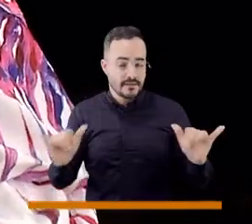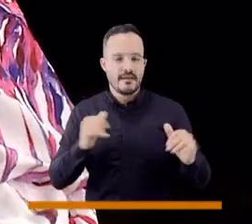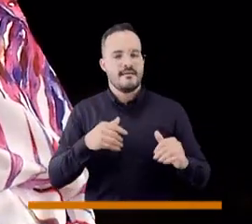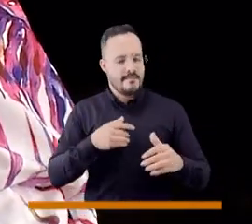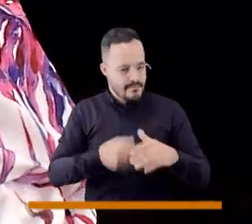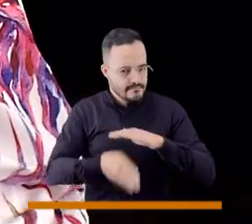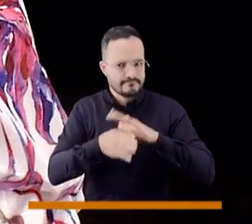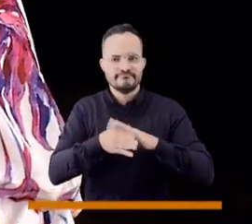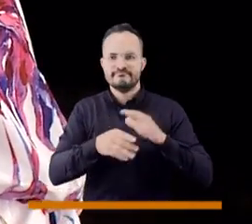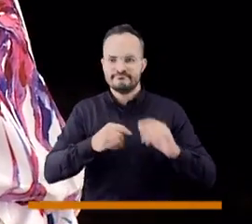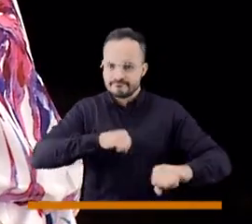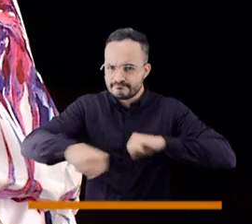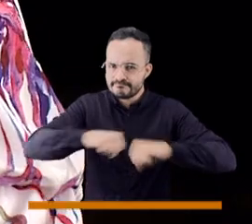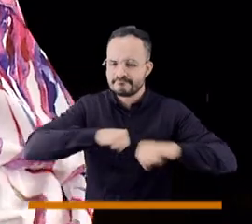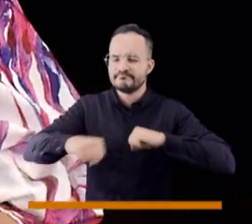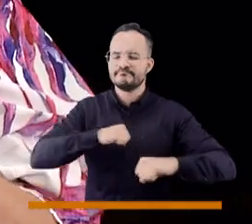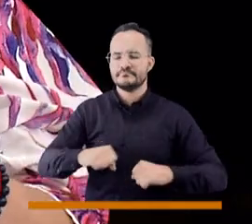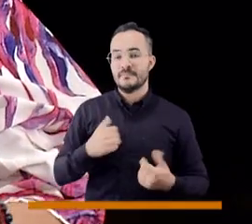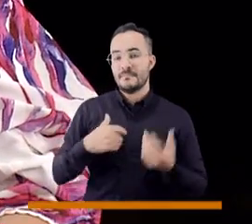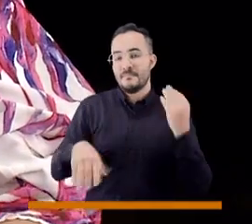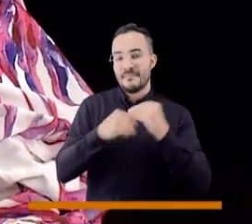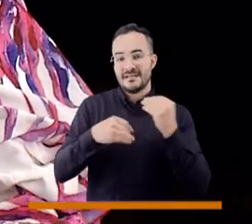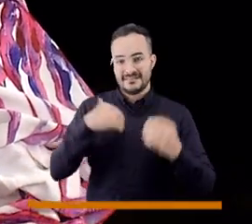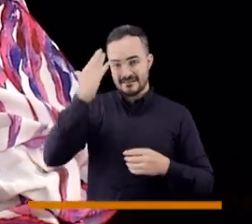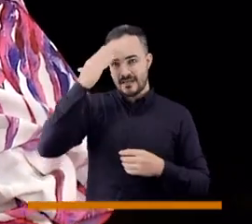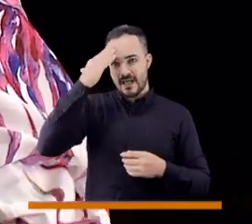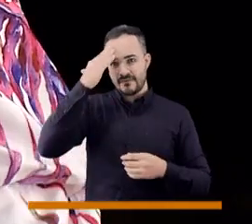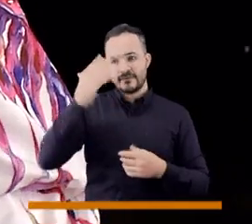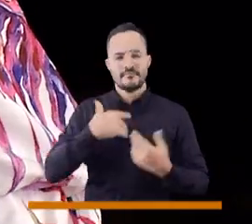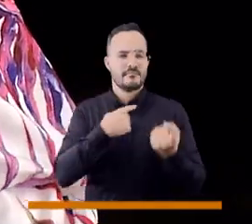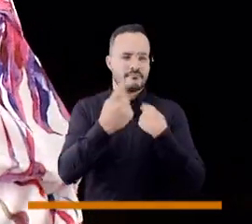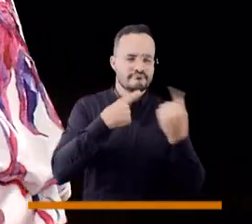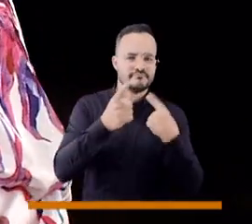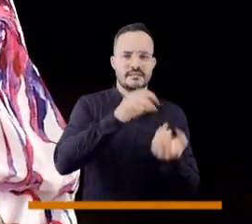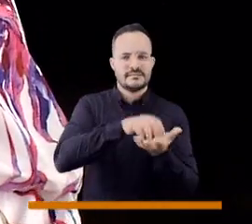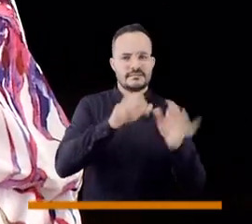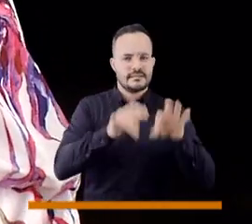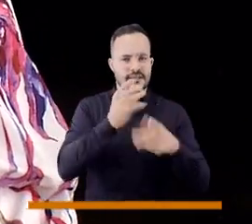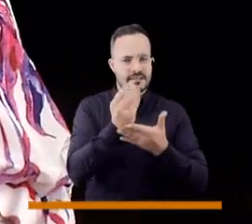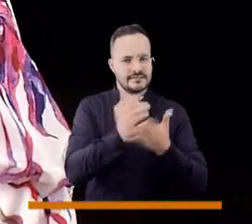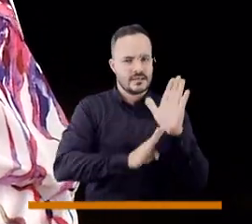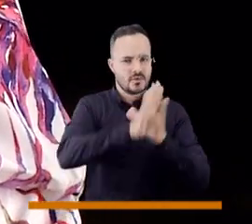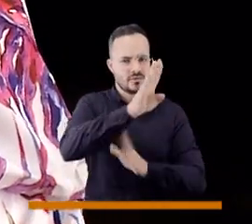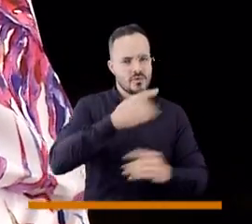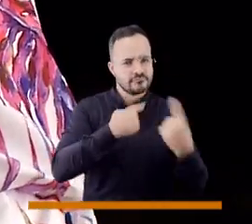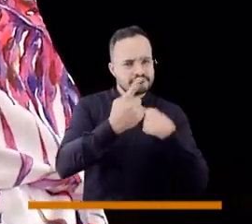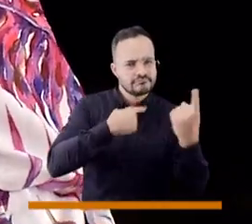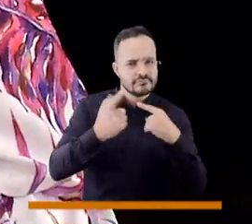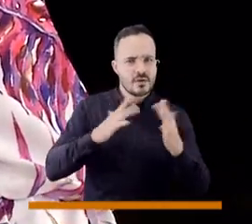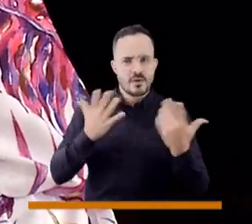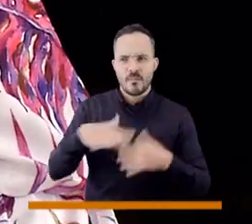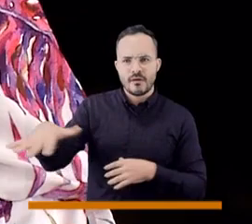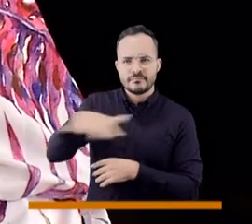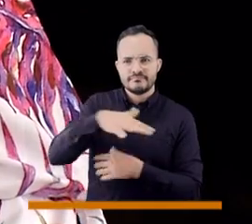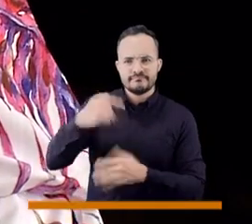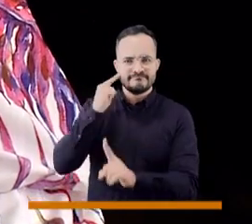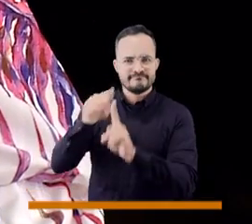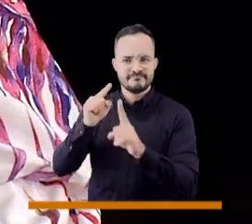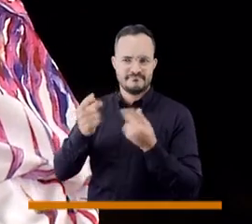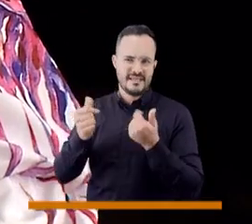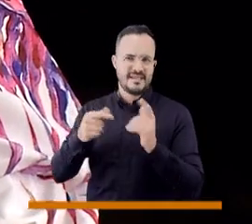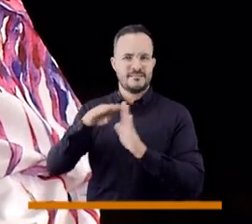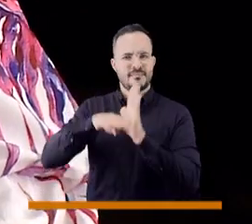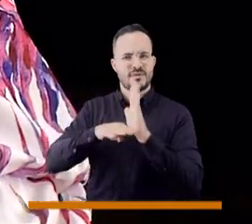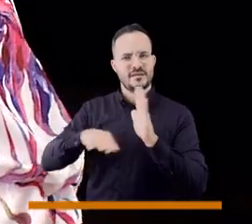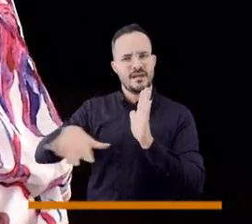además porque nosotros estamos hablando con la personería y con Secretaría de Desarrollo Económico donde estamos apoyando esa construcción